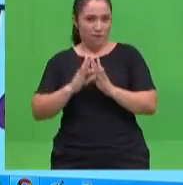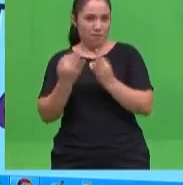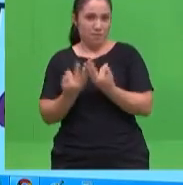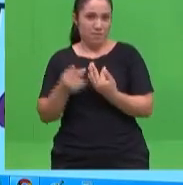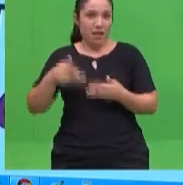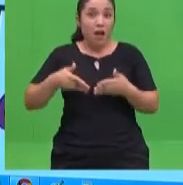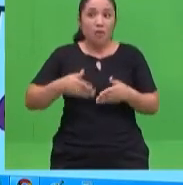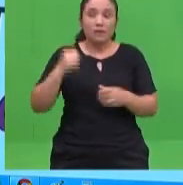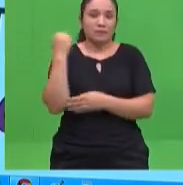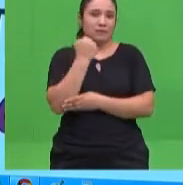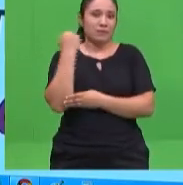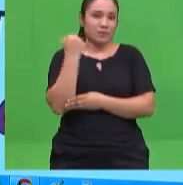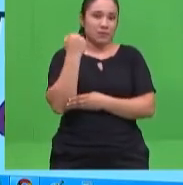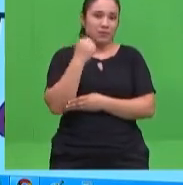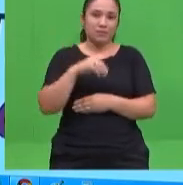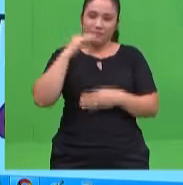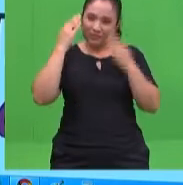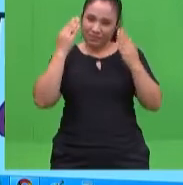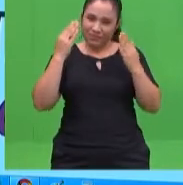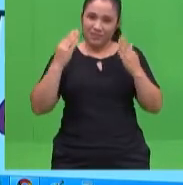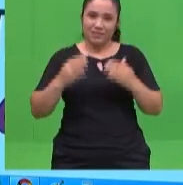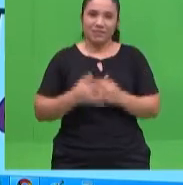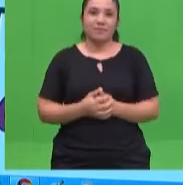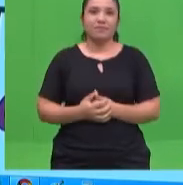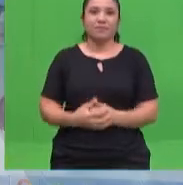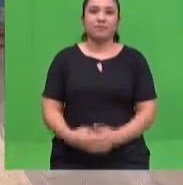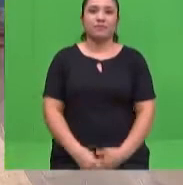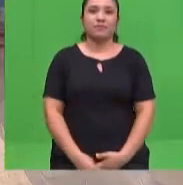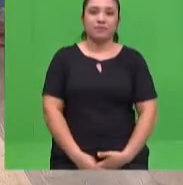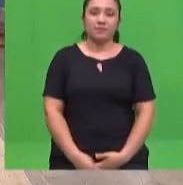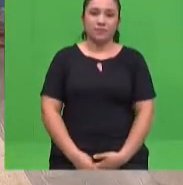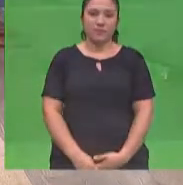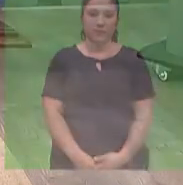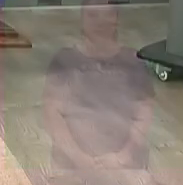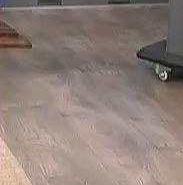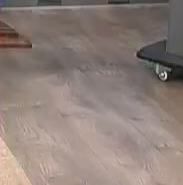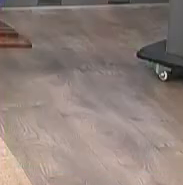este momento tan importante, tu escuela en casa. Muchas gracias. Buenas tardes. Gracias.